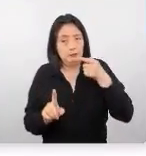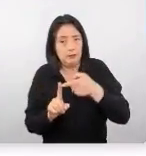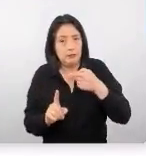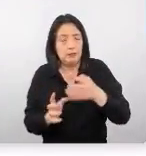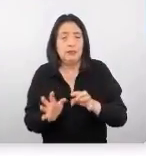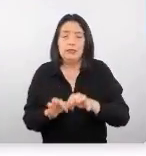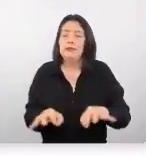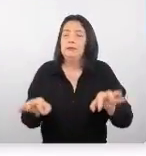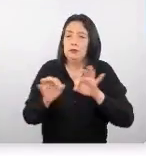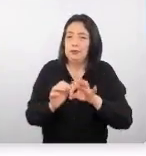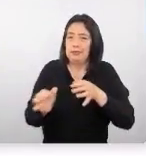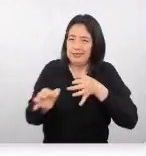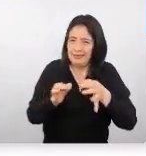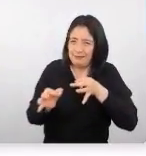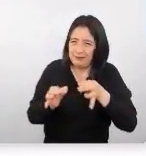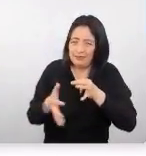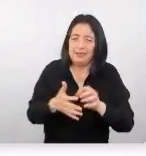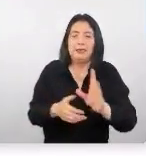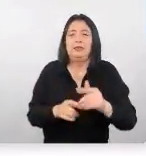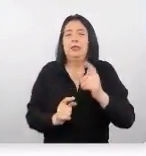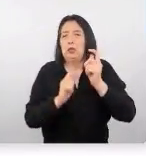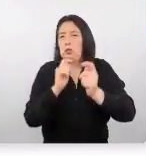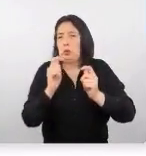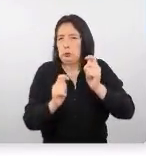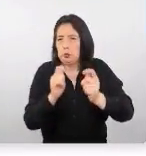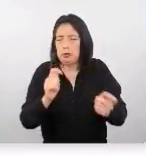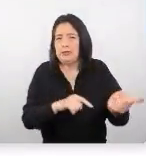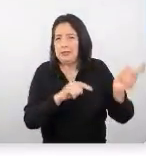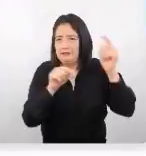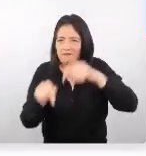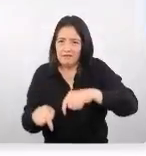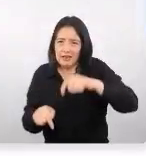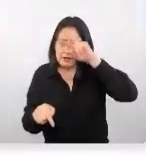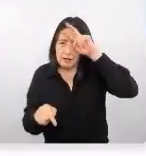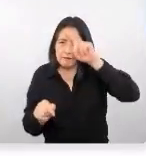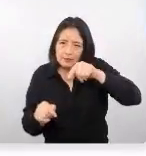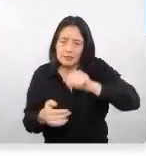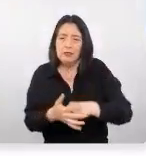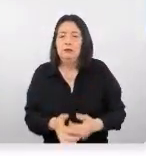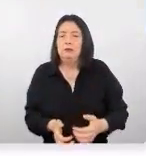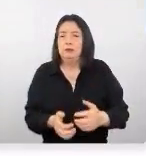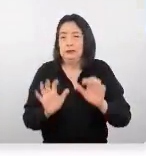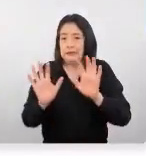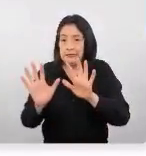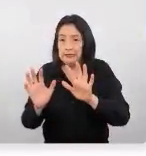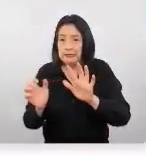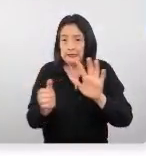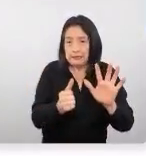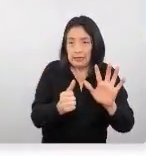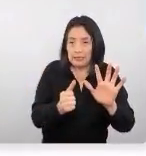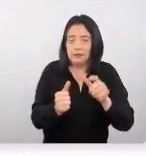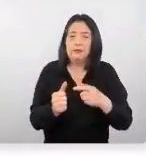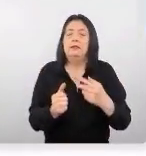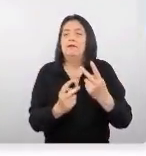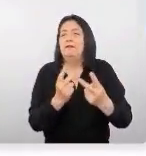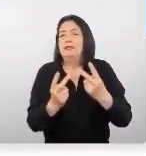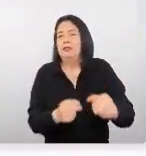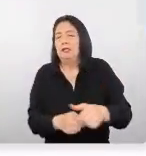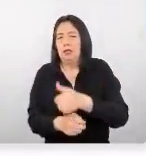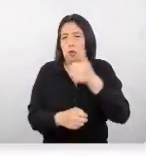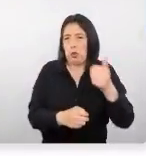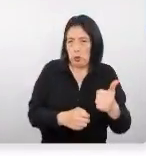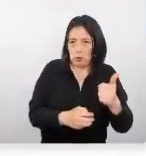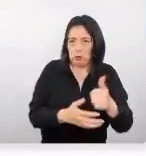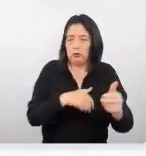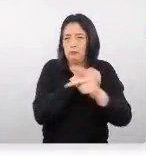importante mencionar que de los turistas que visitan el Perú, seis de cada diez visitan otro vecino de